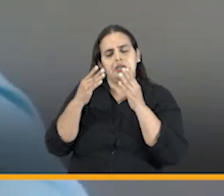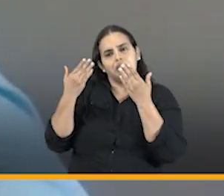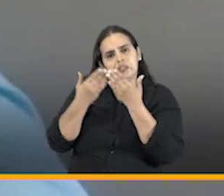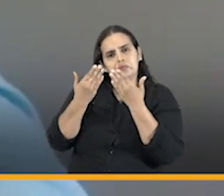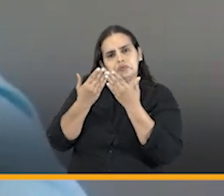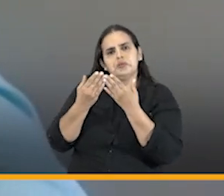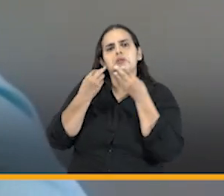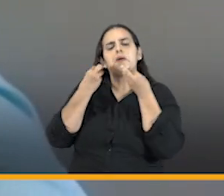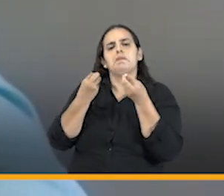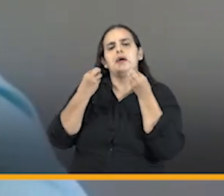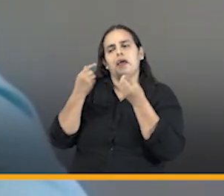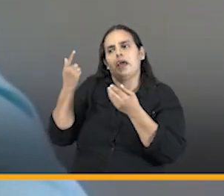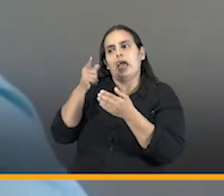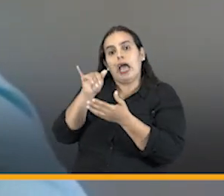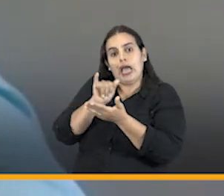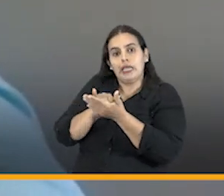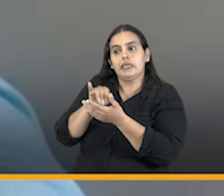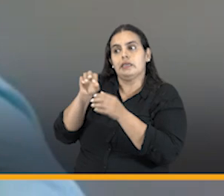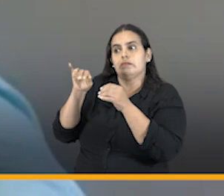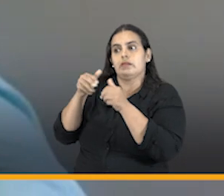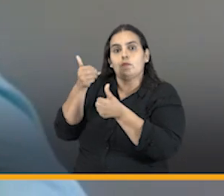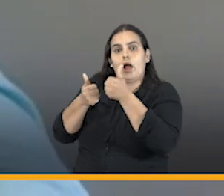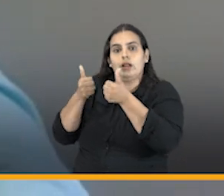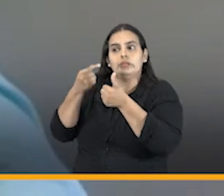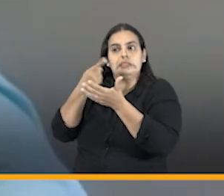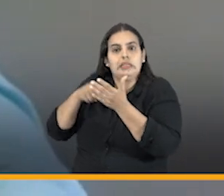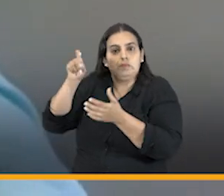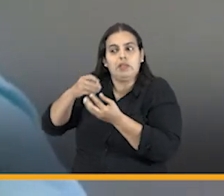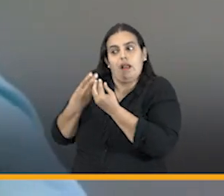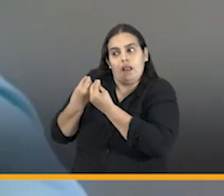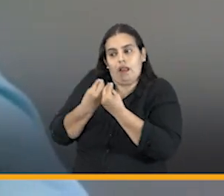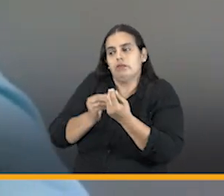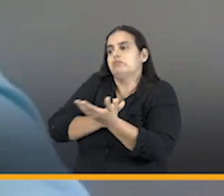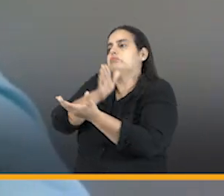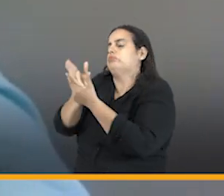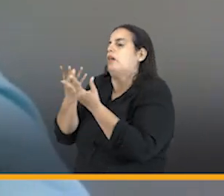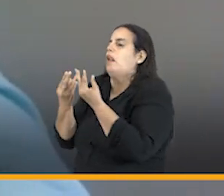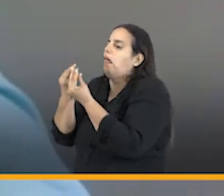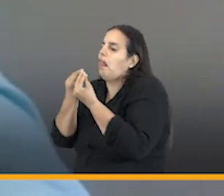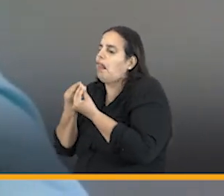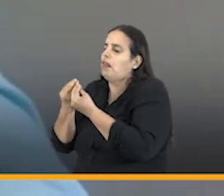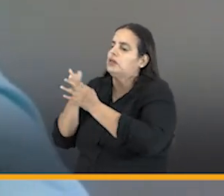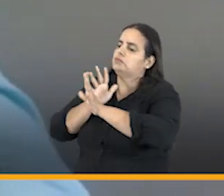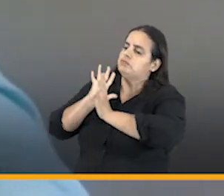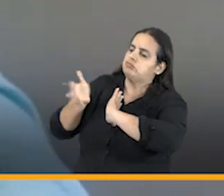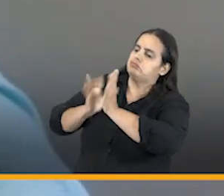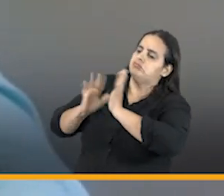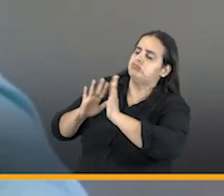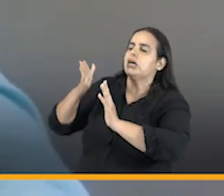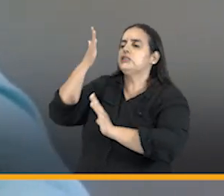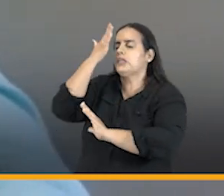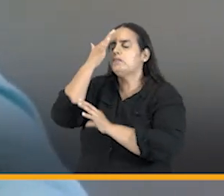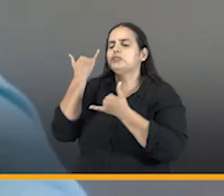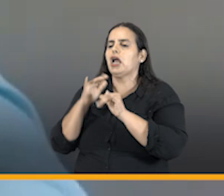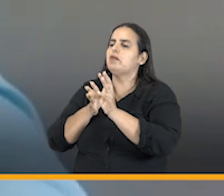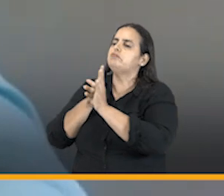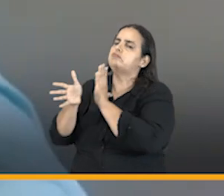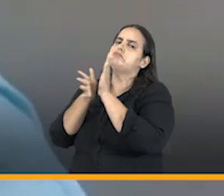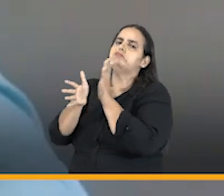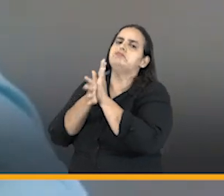estudioso de las materias que se van a discutir en los comités y llegar a esos comités a esas sesiones con una posición